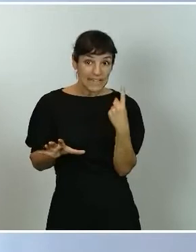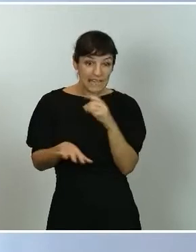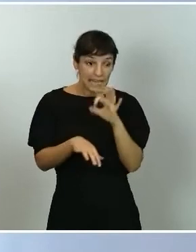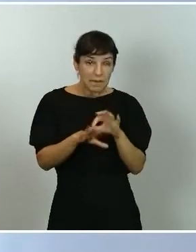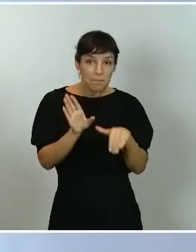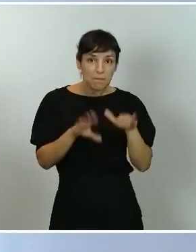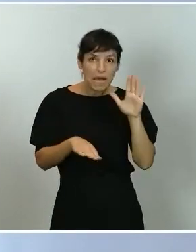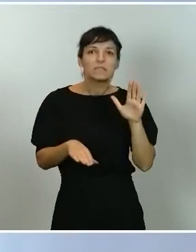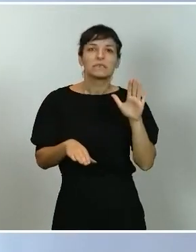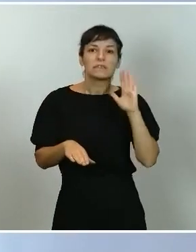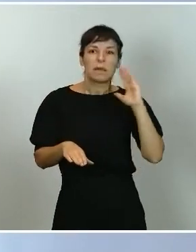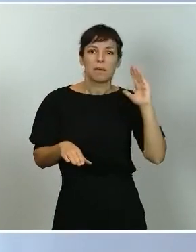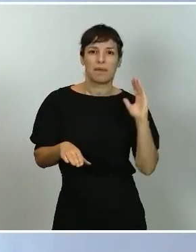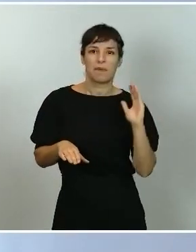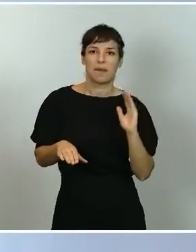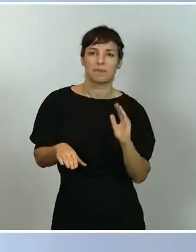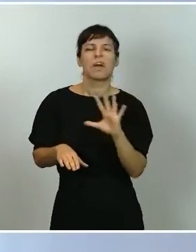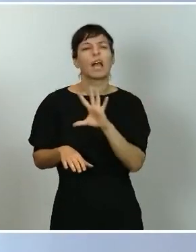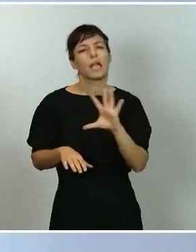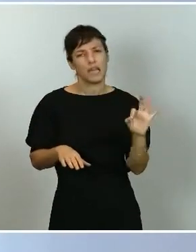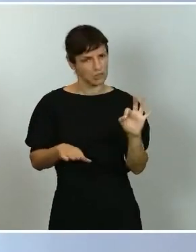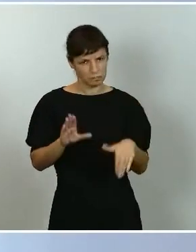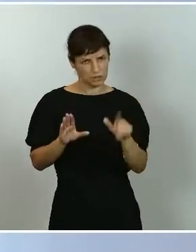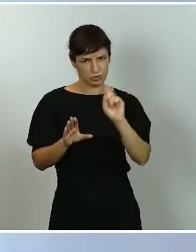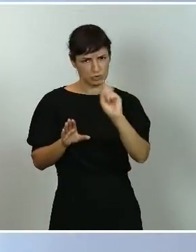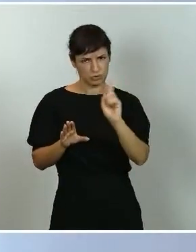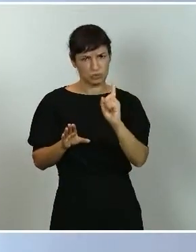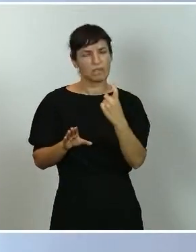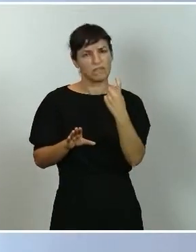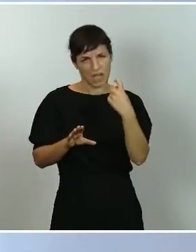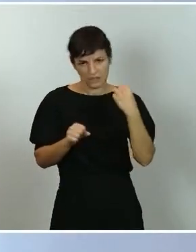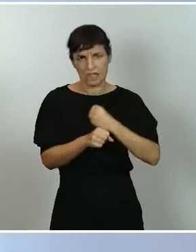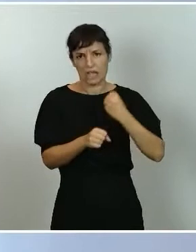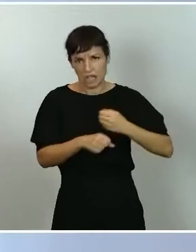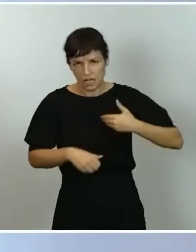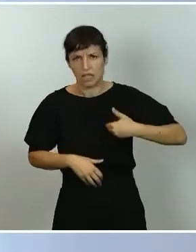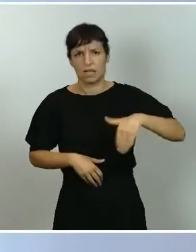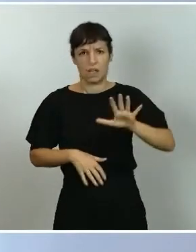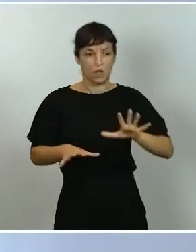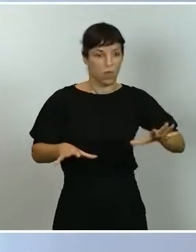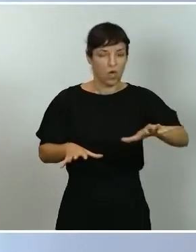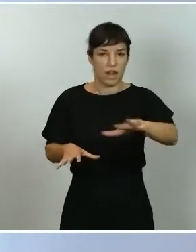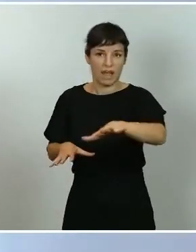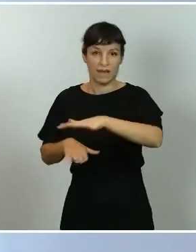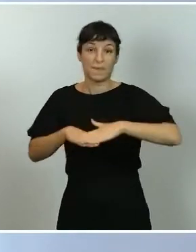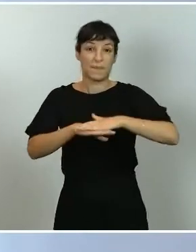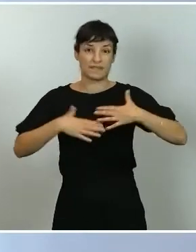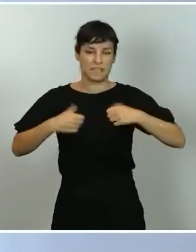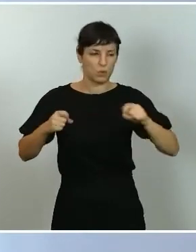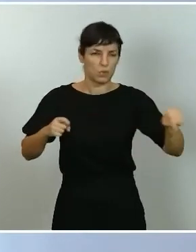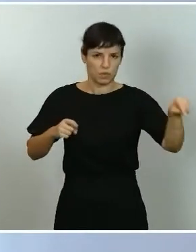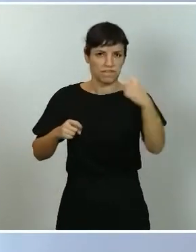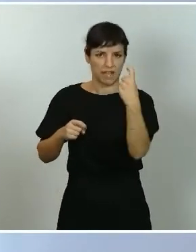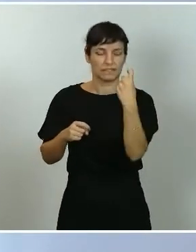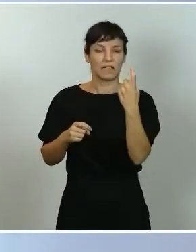de 500, todavía tenemos muchísimo trabajo que realizar en estas zonas básicas de salud, y hubo, de hecho, de